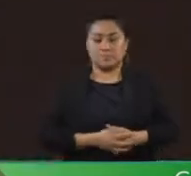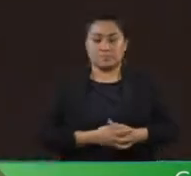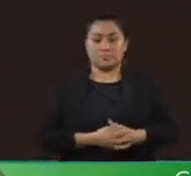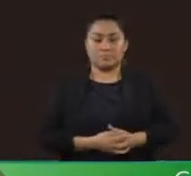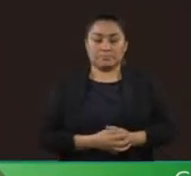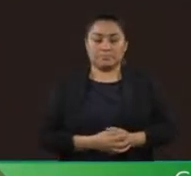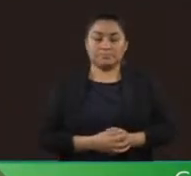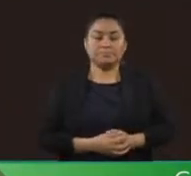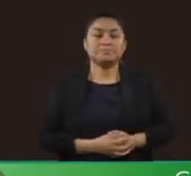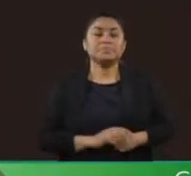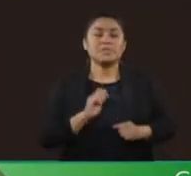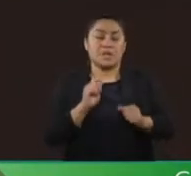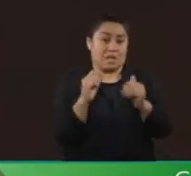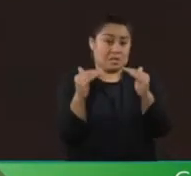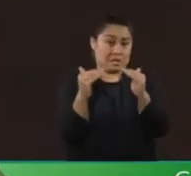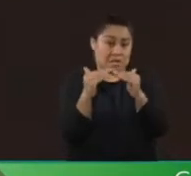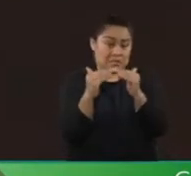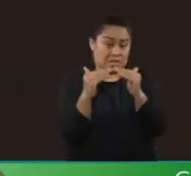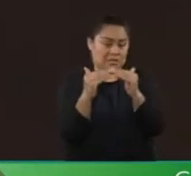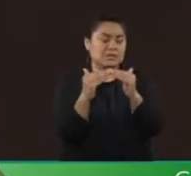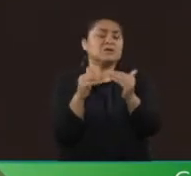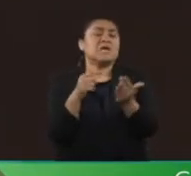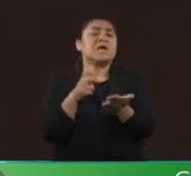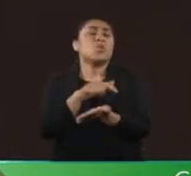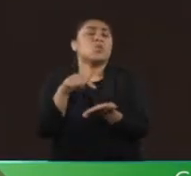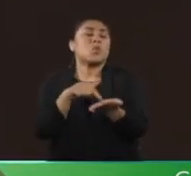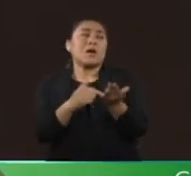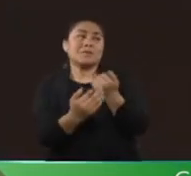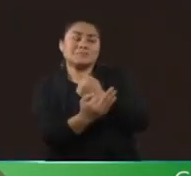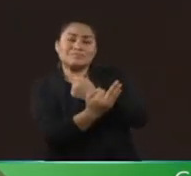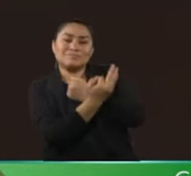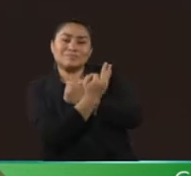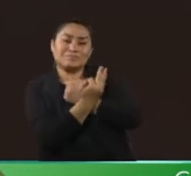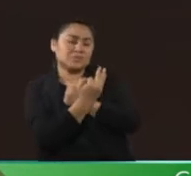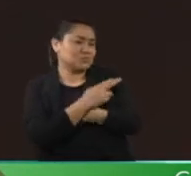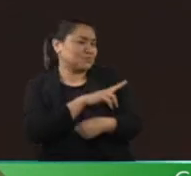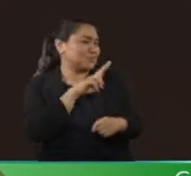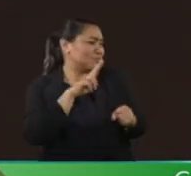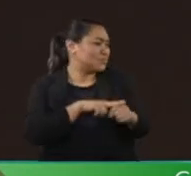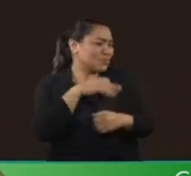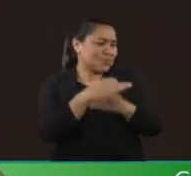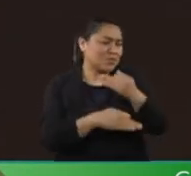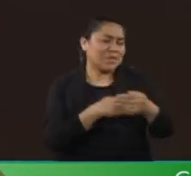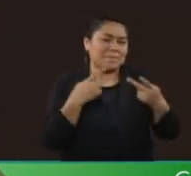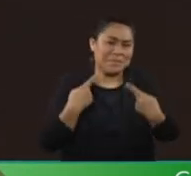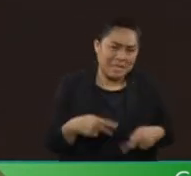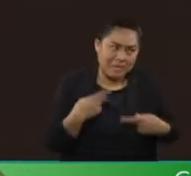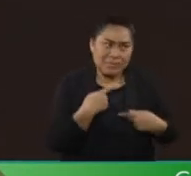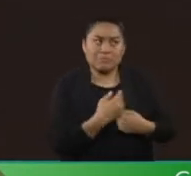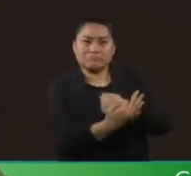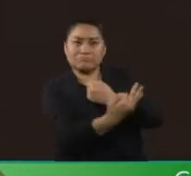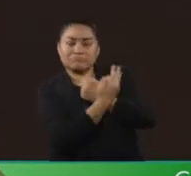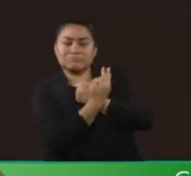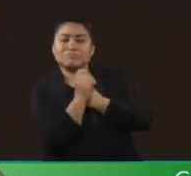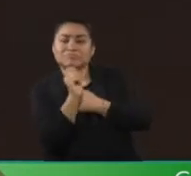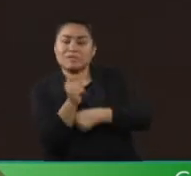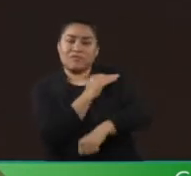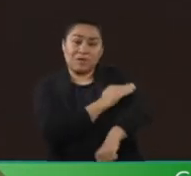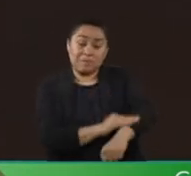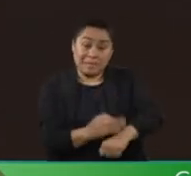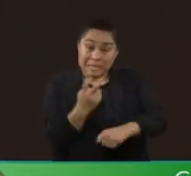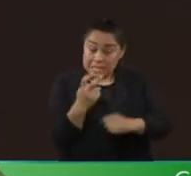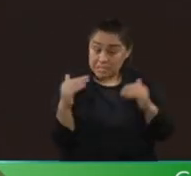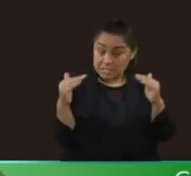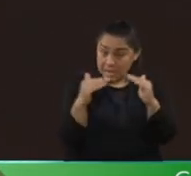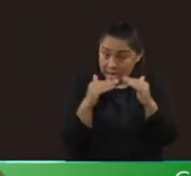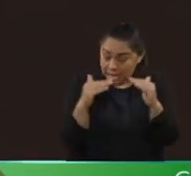La vivienda constituye ese espacio que nos da estabilidad a los seres humanos, a nuestras familias. La vivienda es un espacio